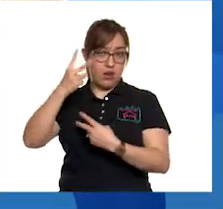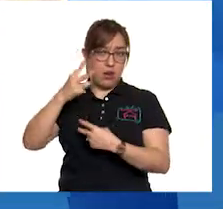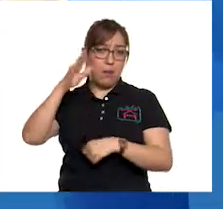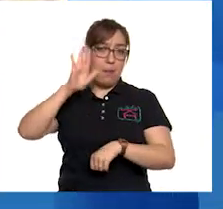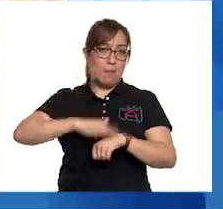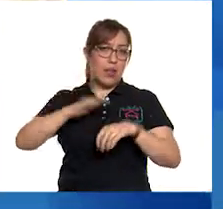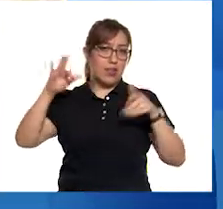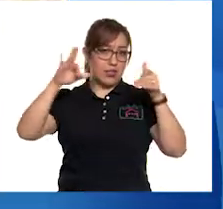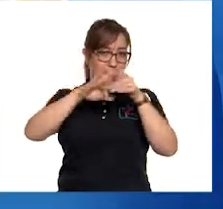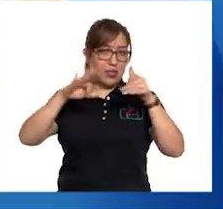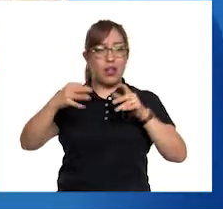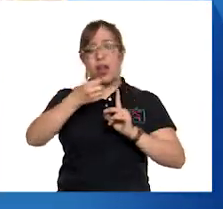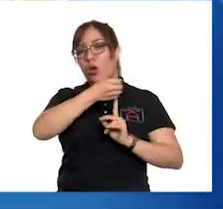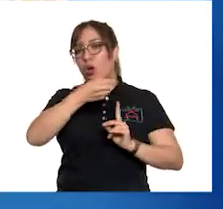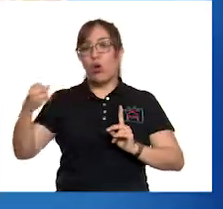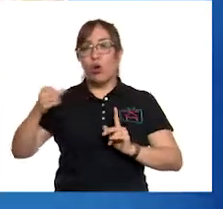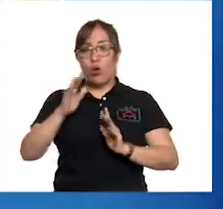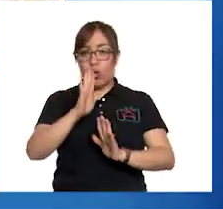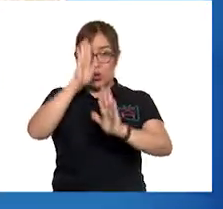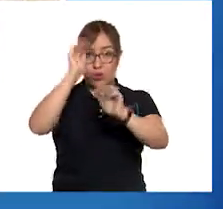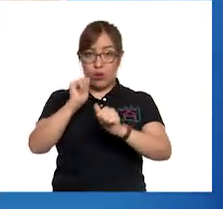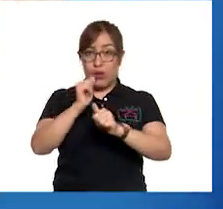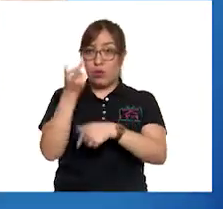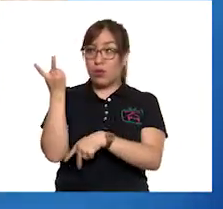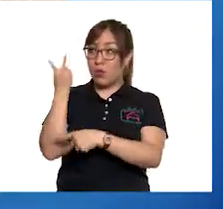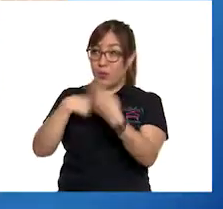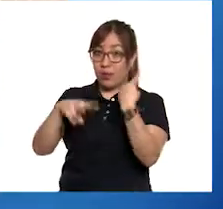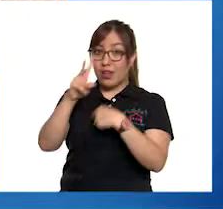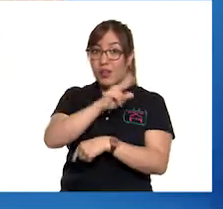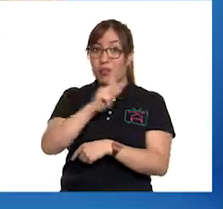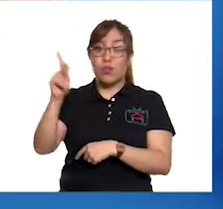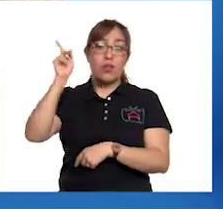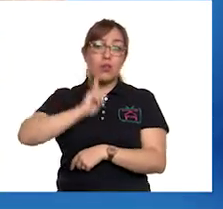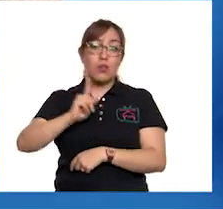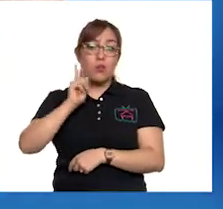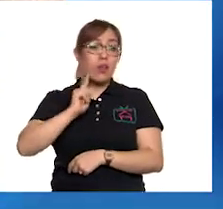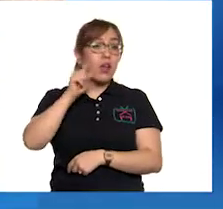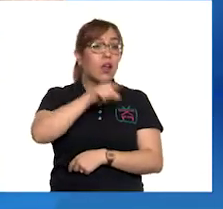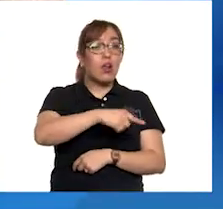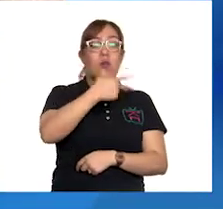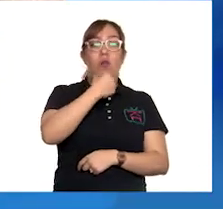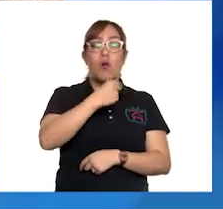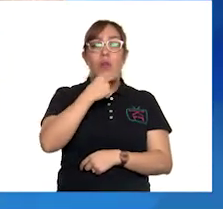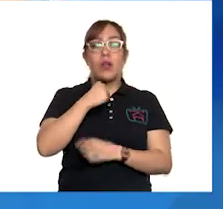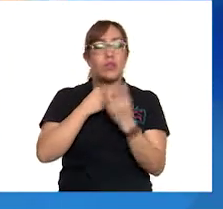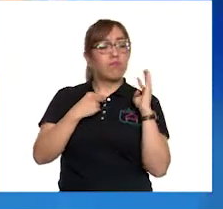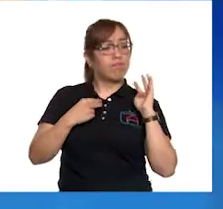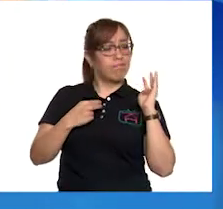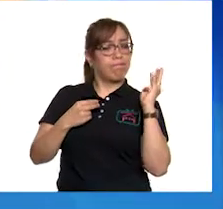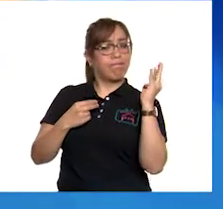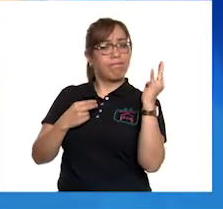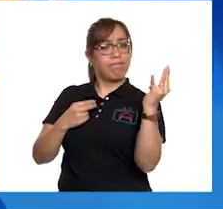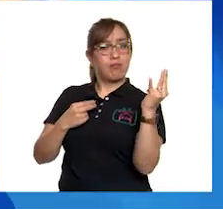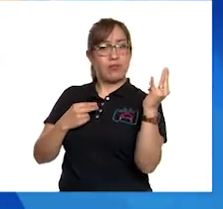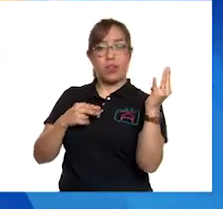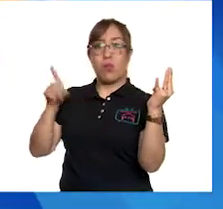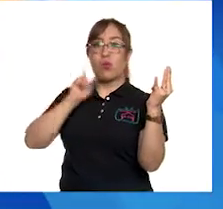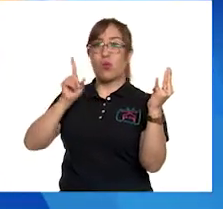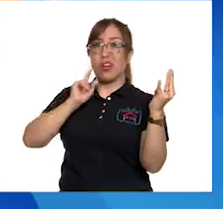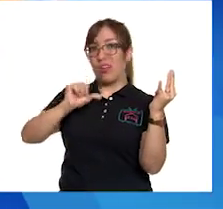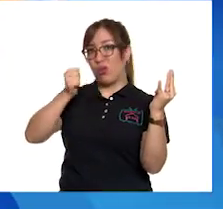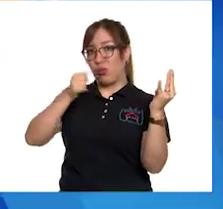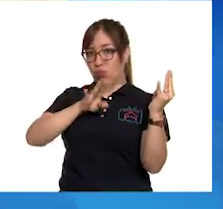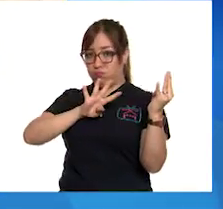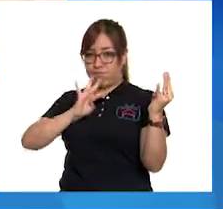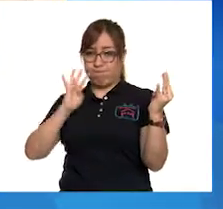Se ven llegando todas las señoras. Los señores se paran de un lado en la plaza y las señoras del otro.